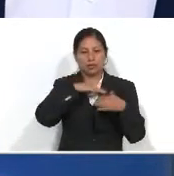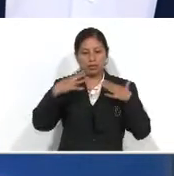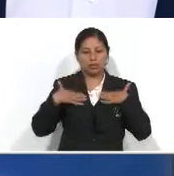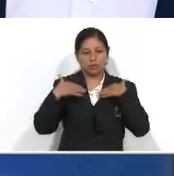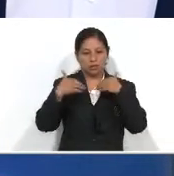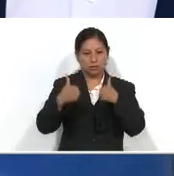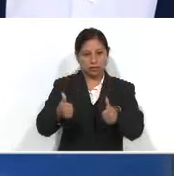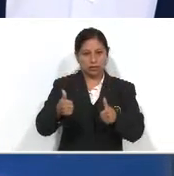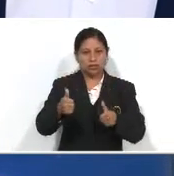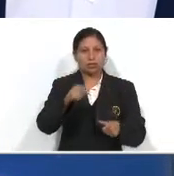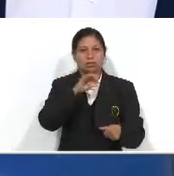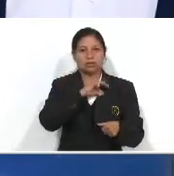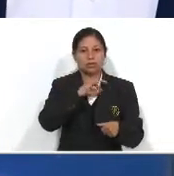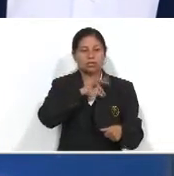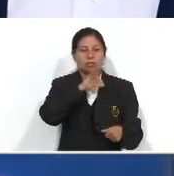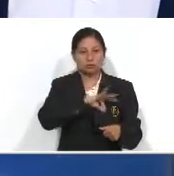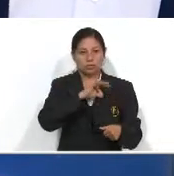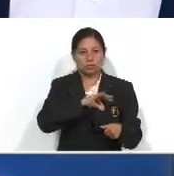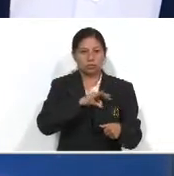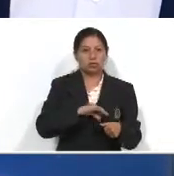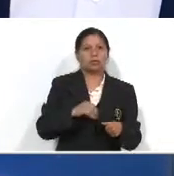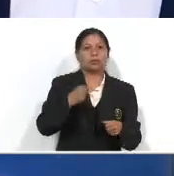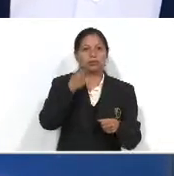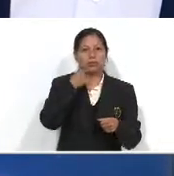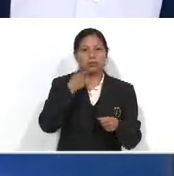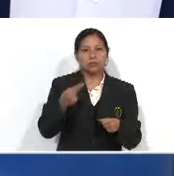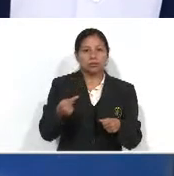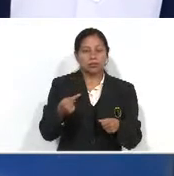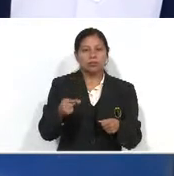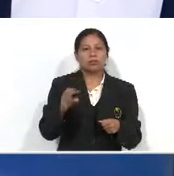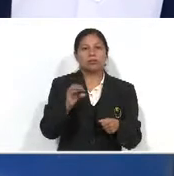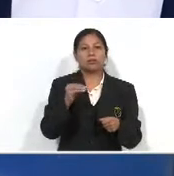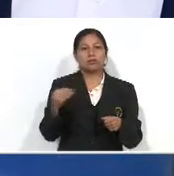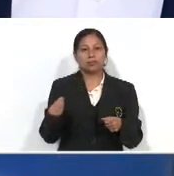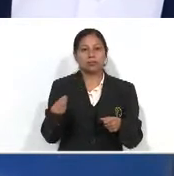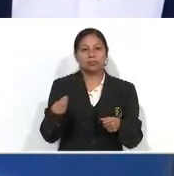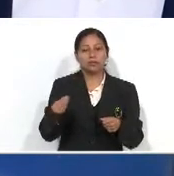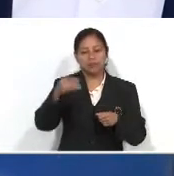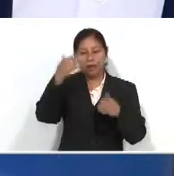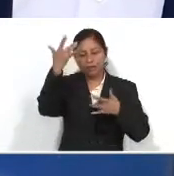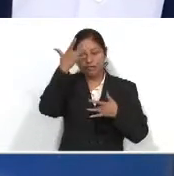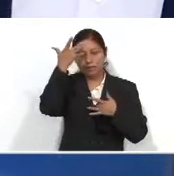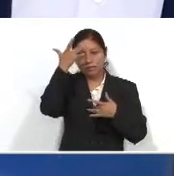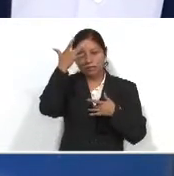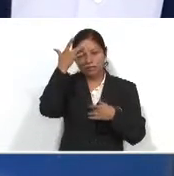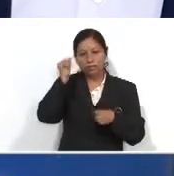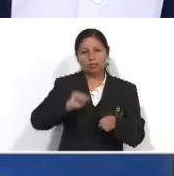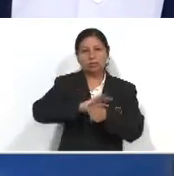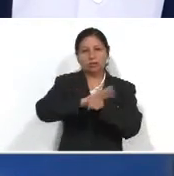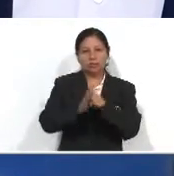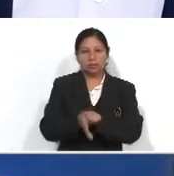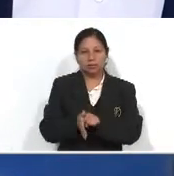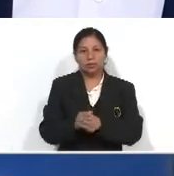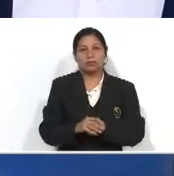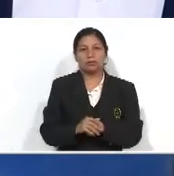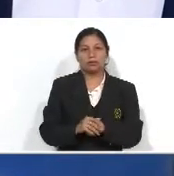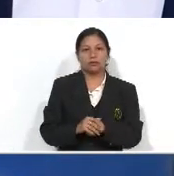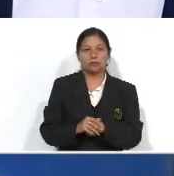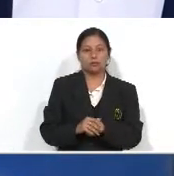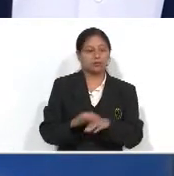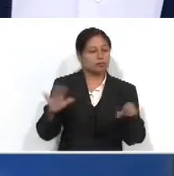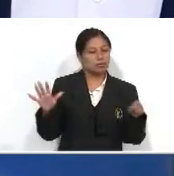Pública y Asistencia Social, derivado a que en la crisis de la pandemia veíamos un abandono